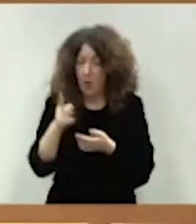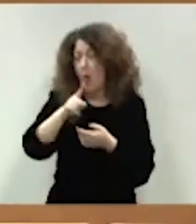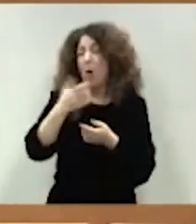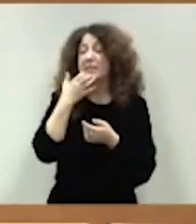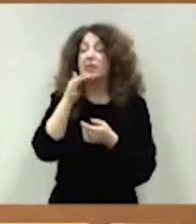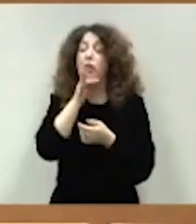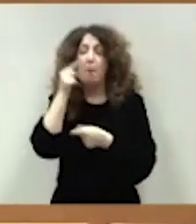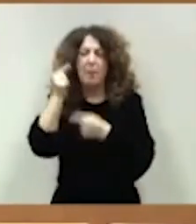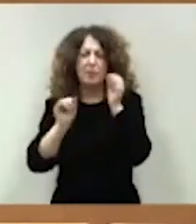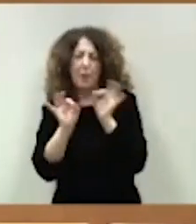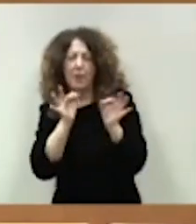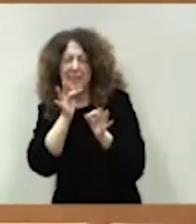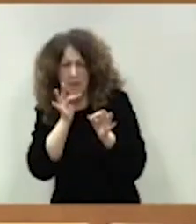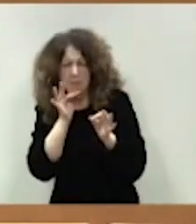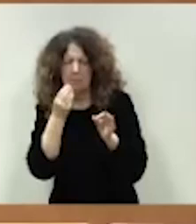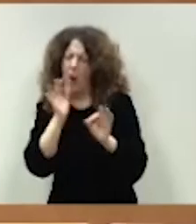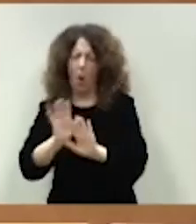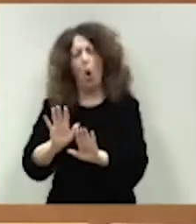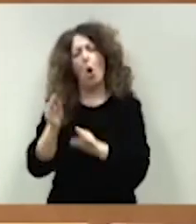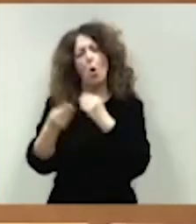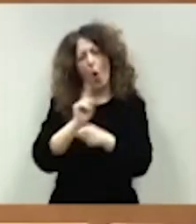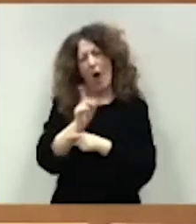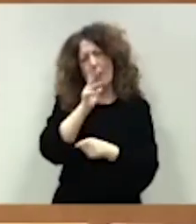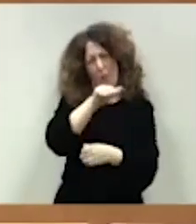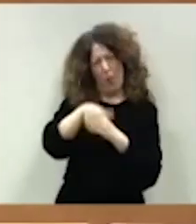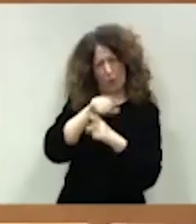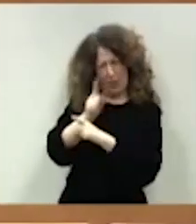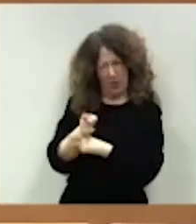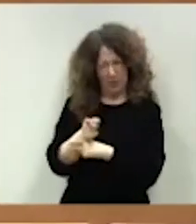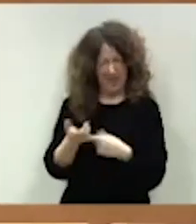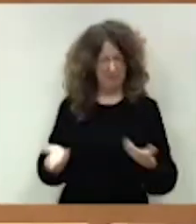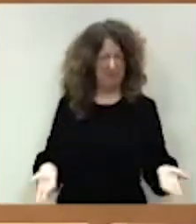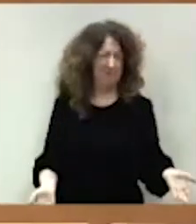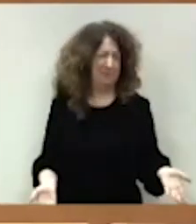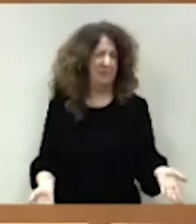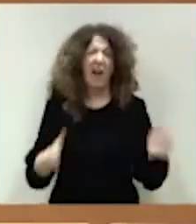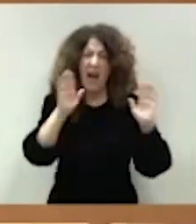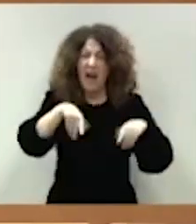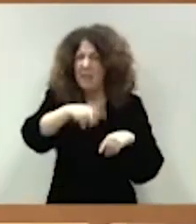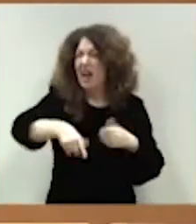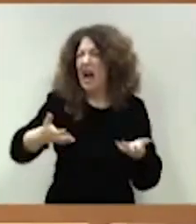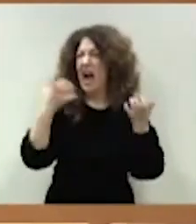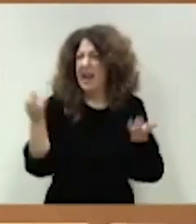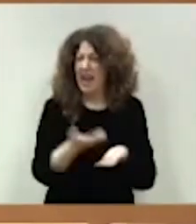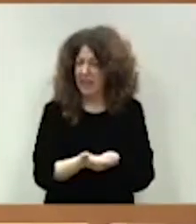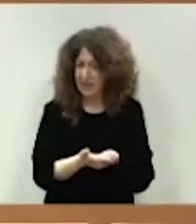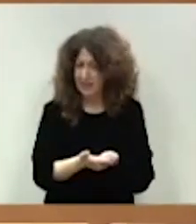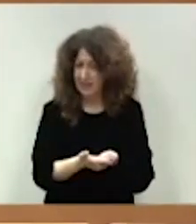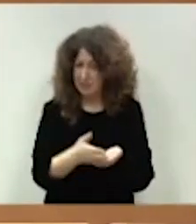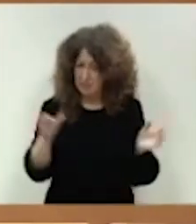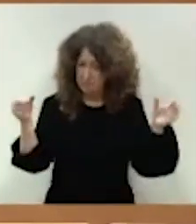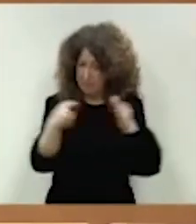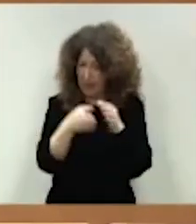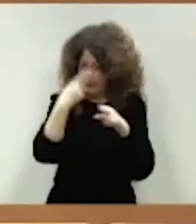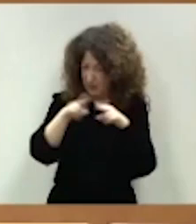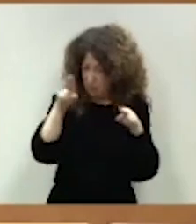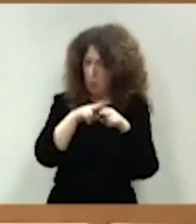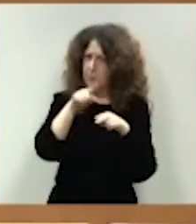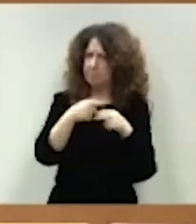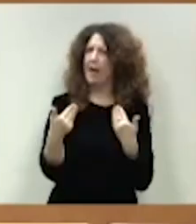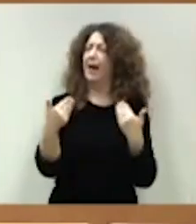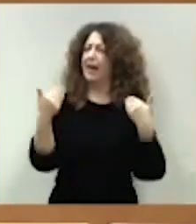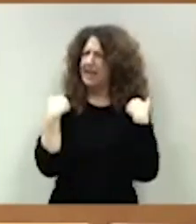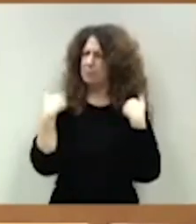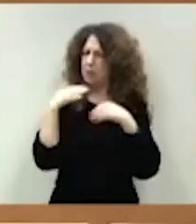hagan? ¿Esa es la teoría? Sinceramente, ¿qué gana un partido político con responsabilidad de gobierno